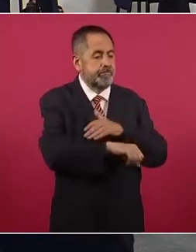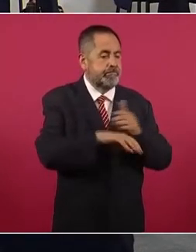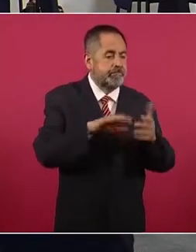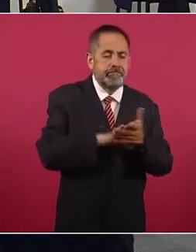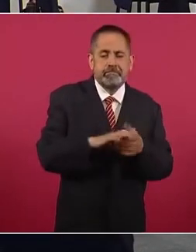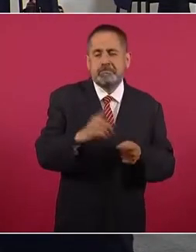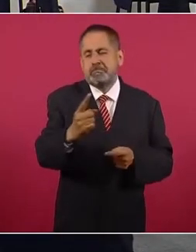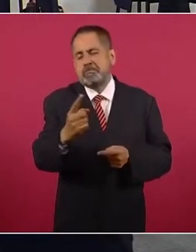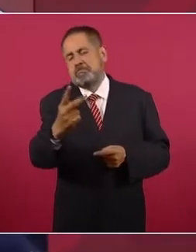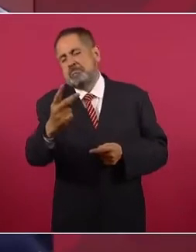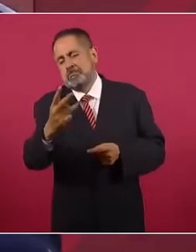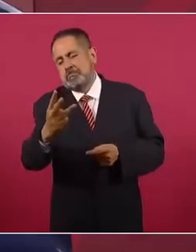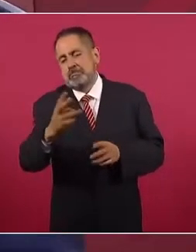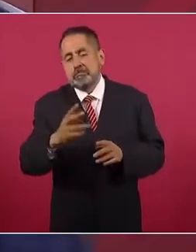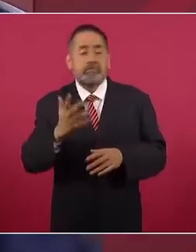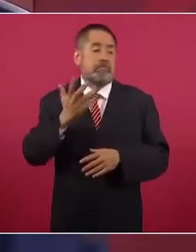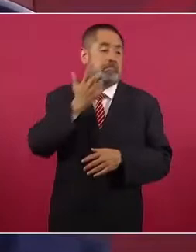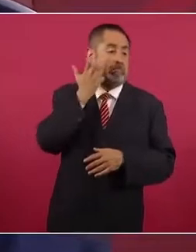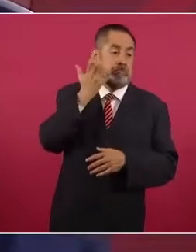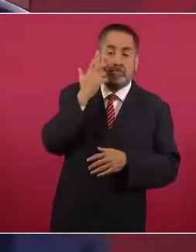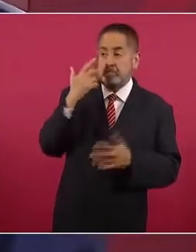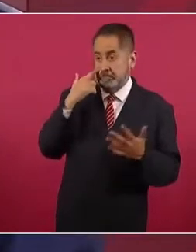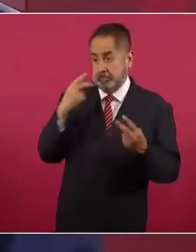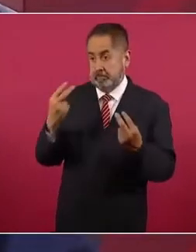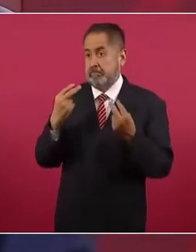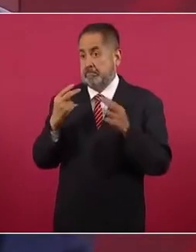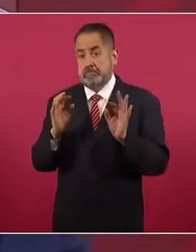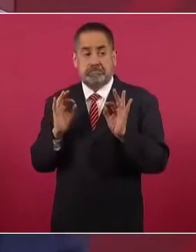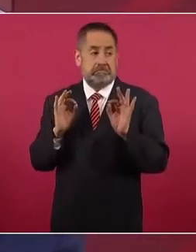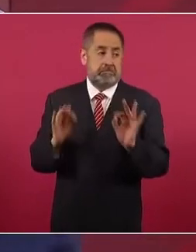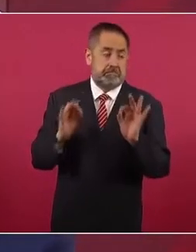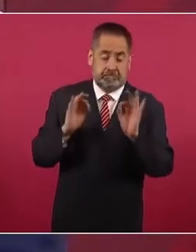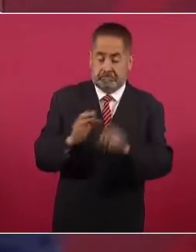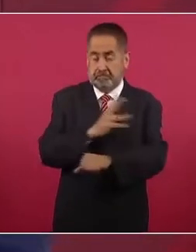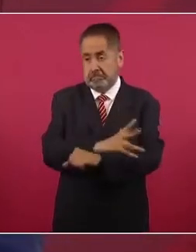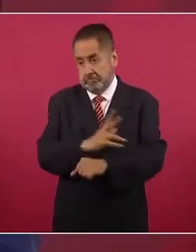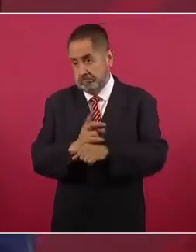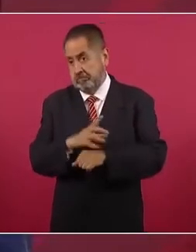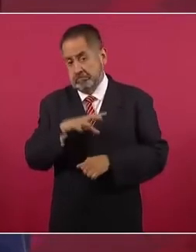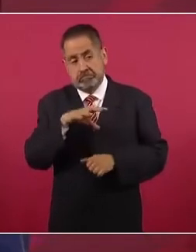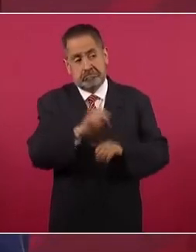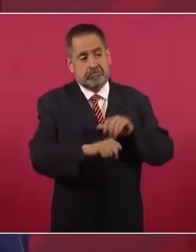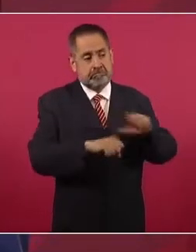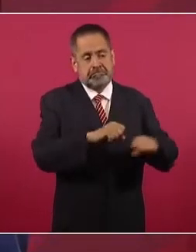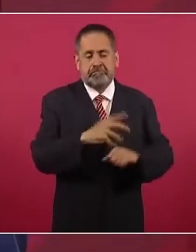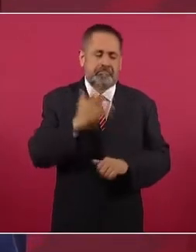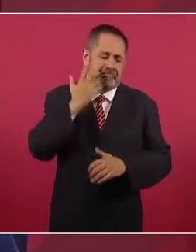siempre, o así lo hacían, y todo era